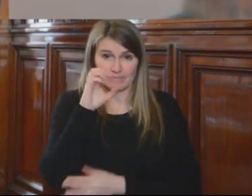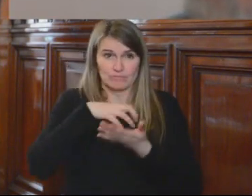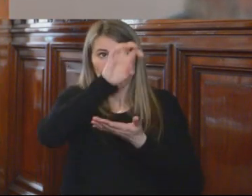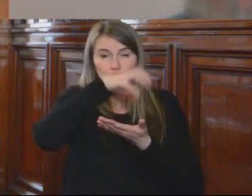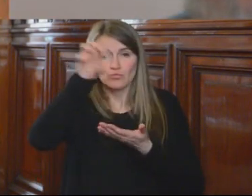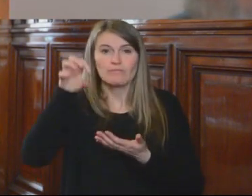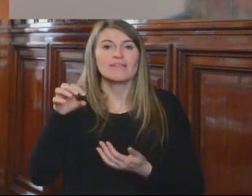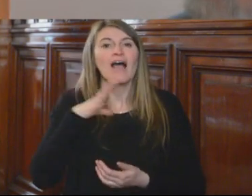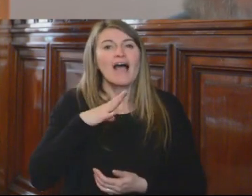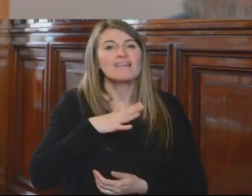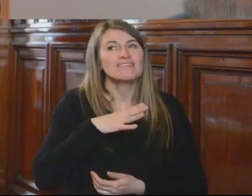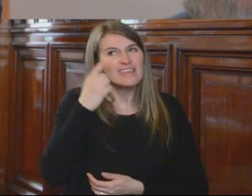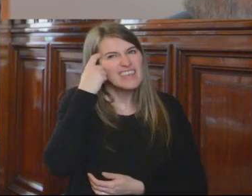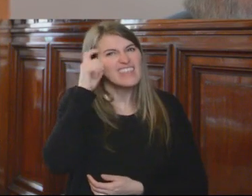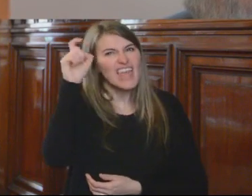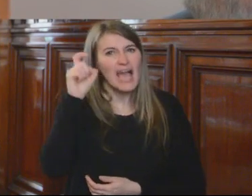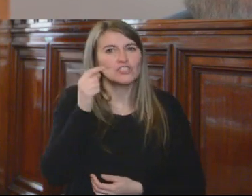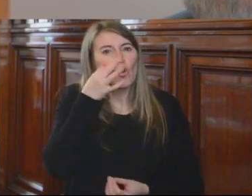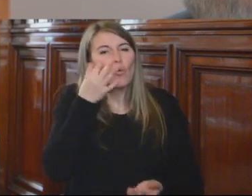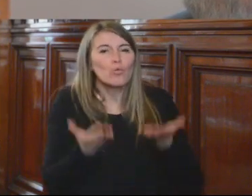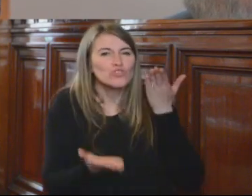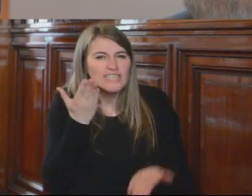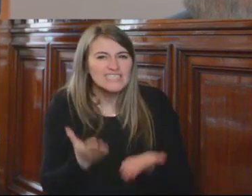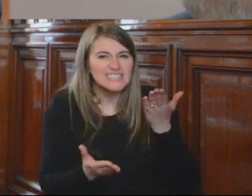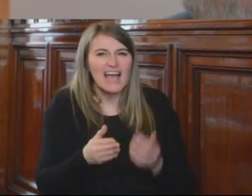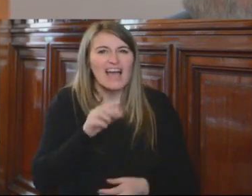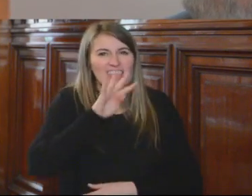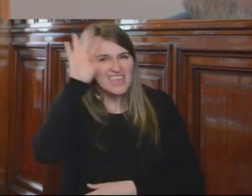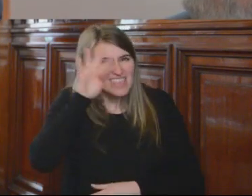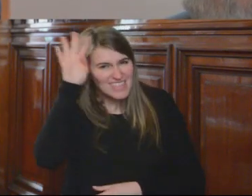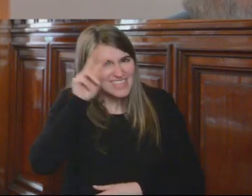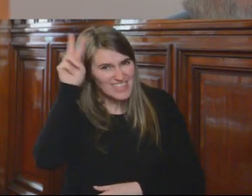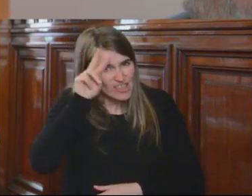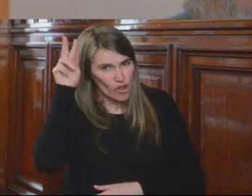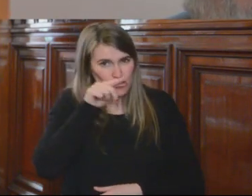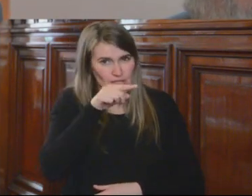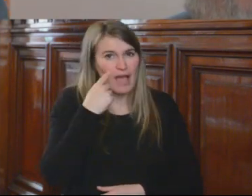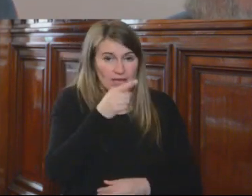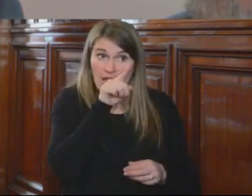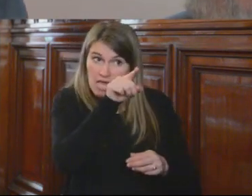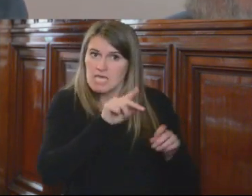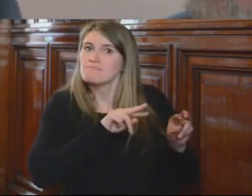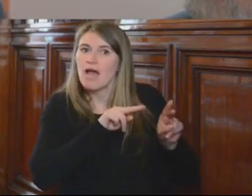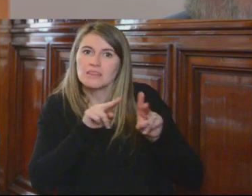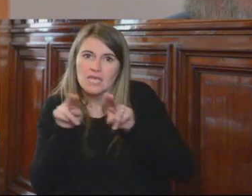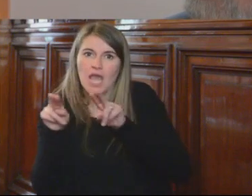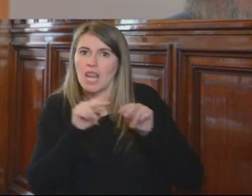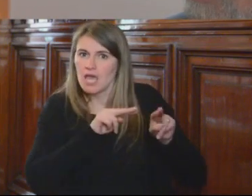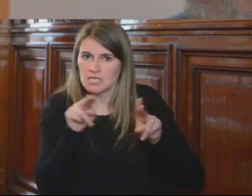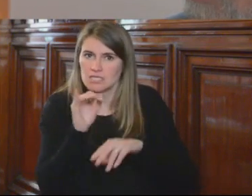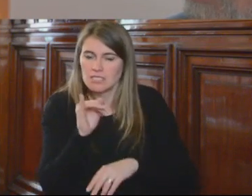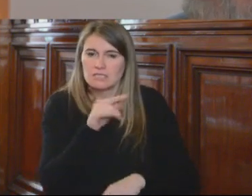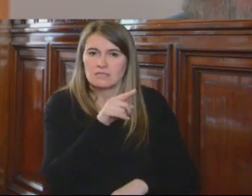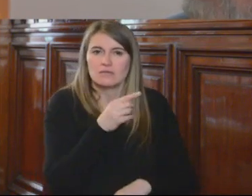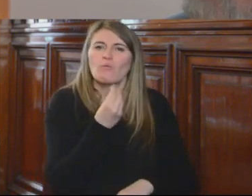ideas de una justicia indígena, mantenida y constitucionalizada. ¿Cuál es esta